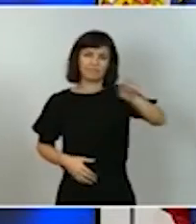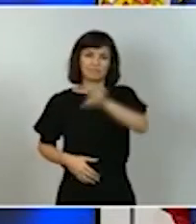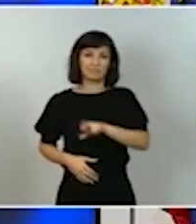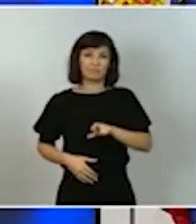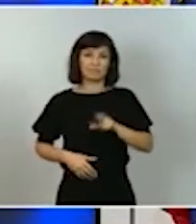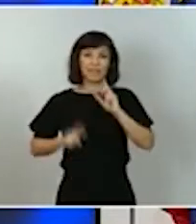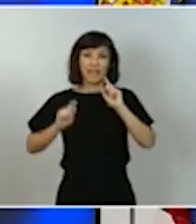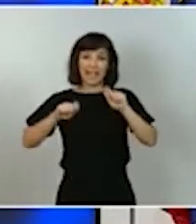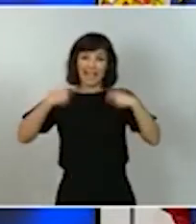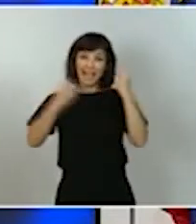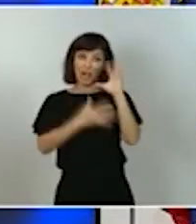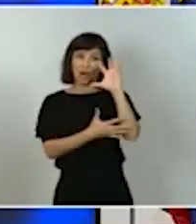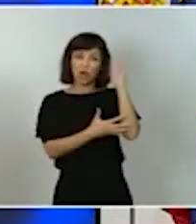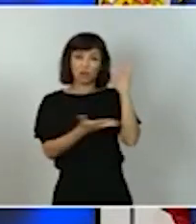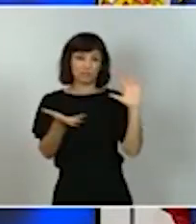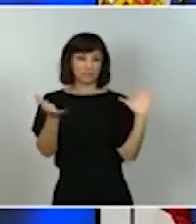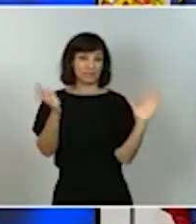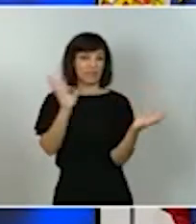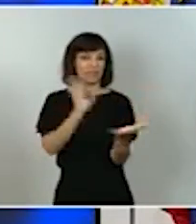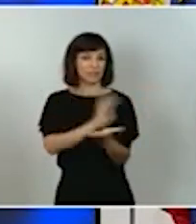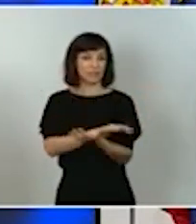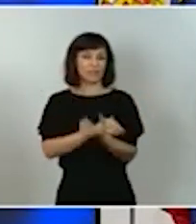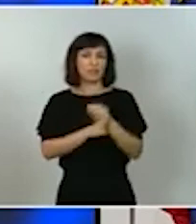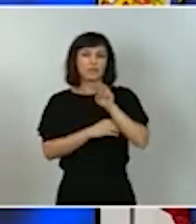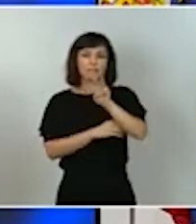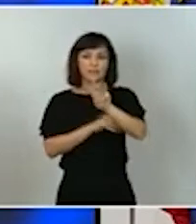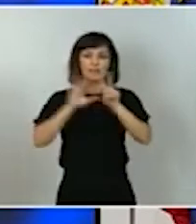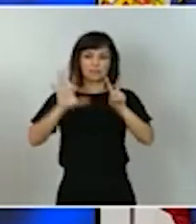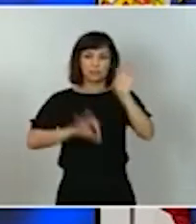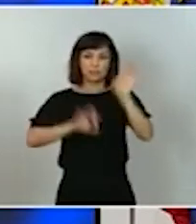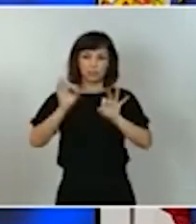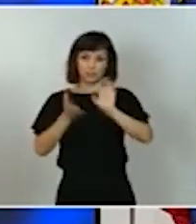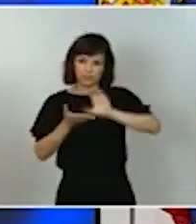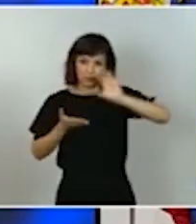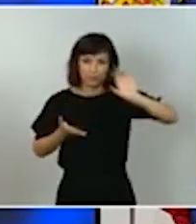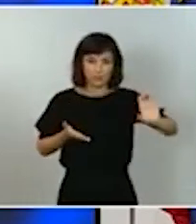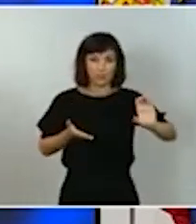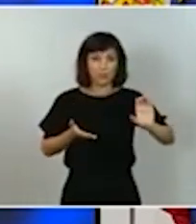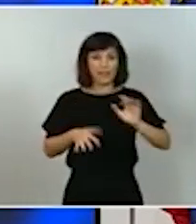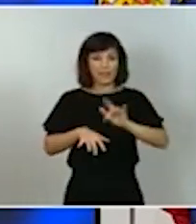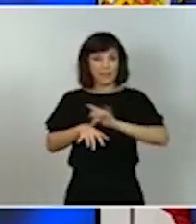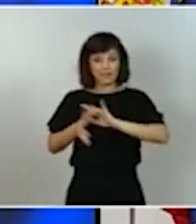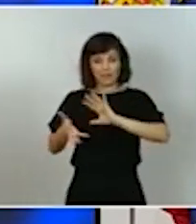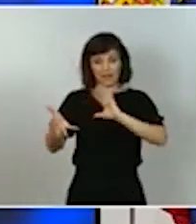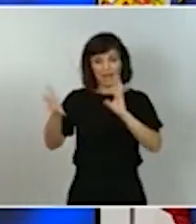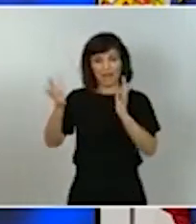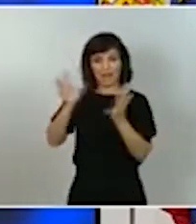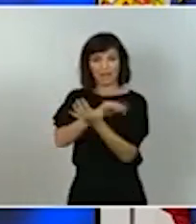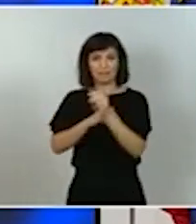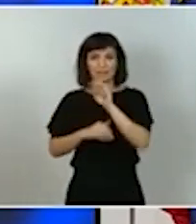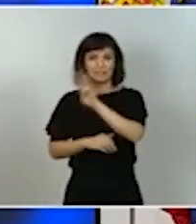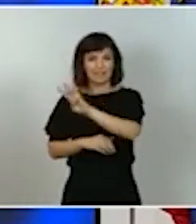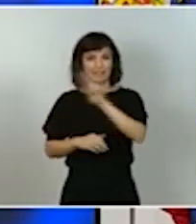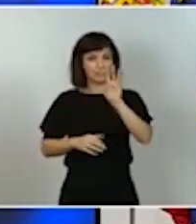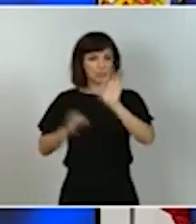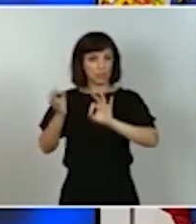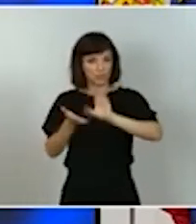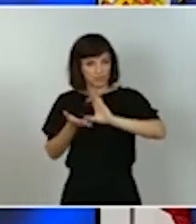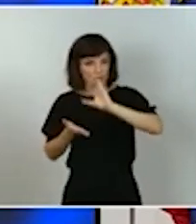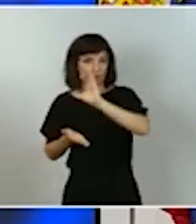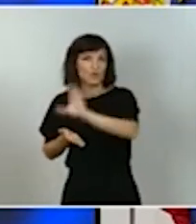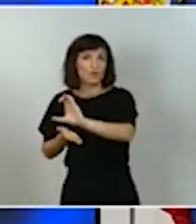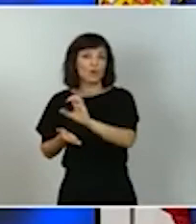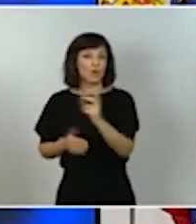con más del 37% de los recursos y la transición digital con el 33% de los recursos las grandes